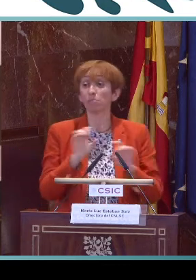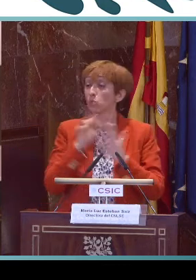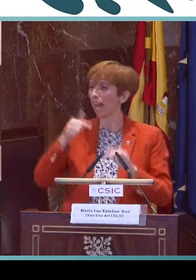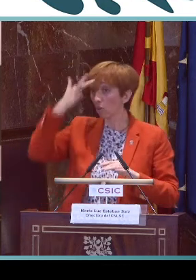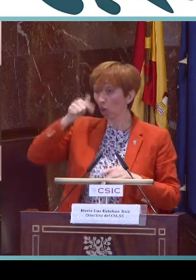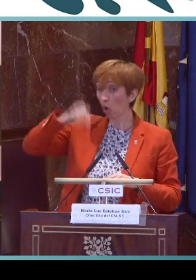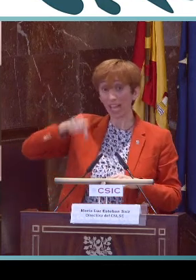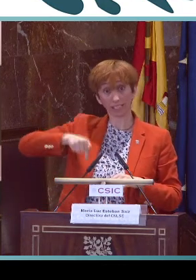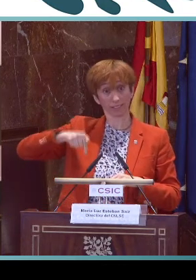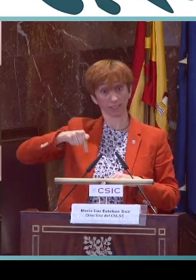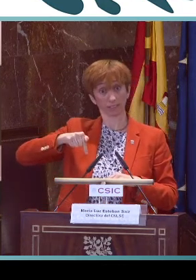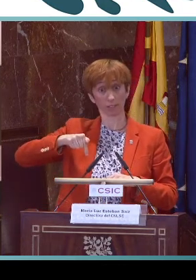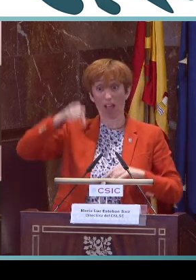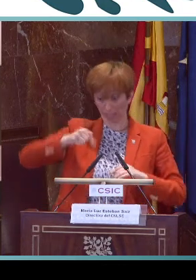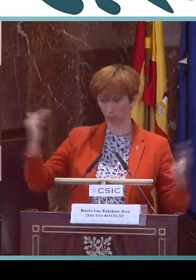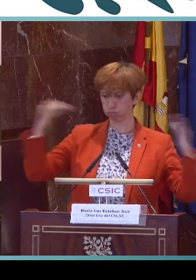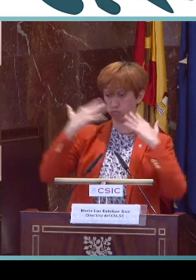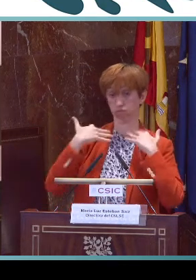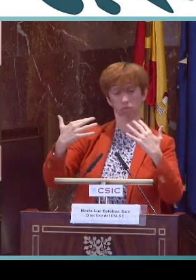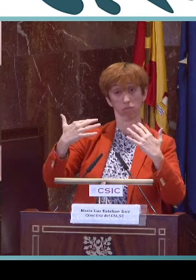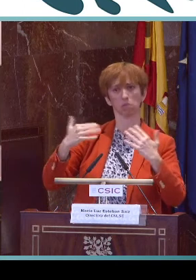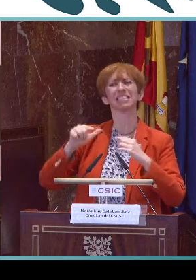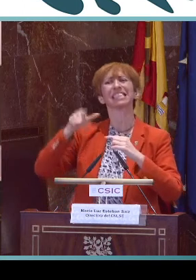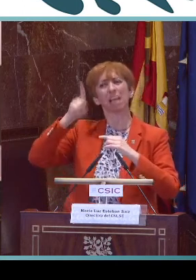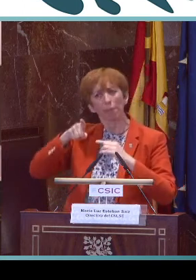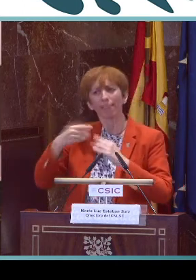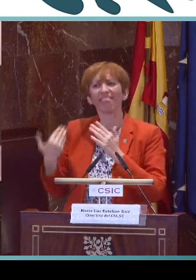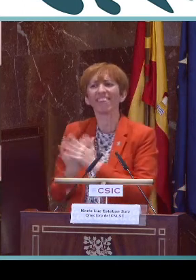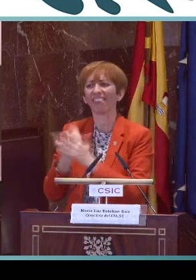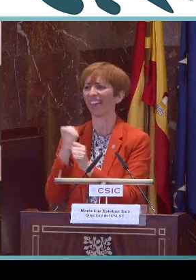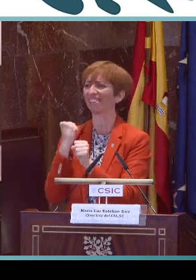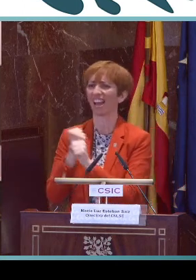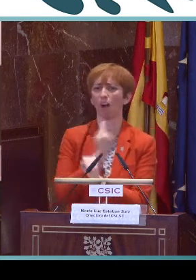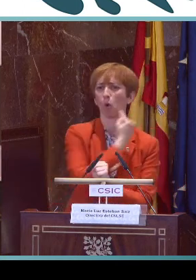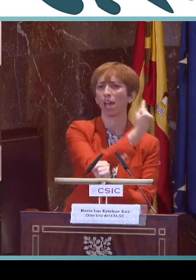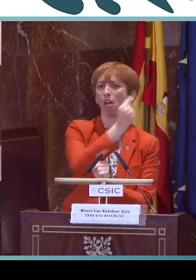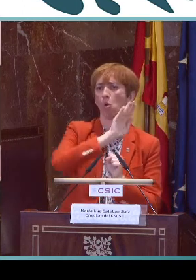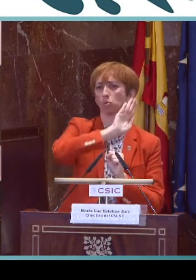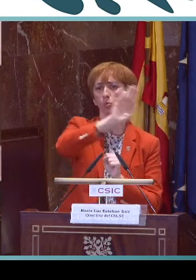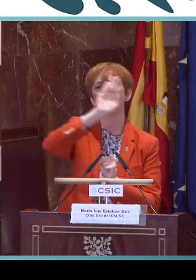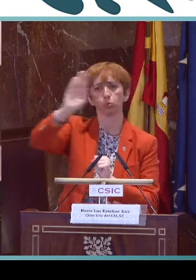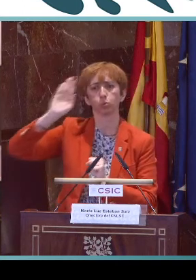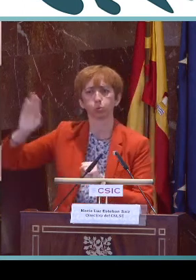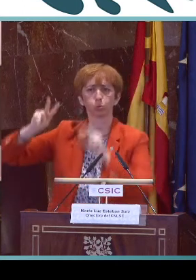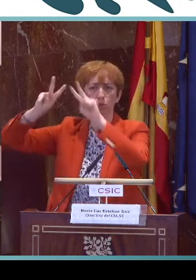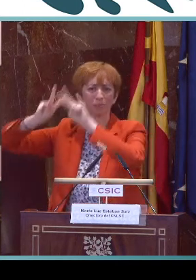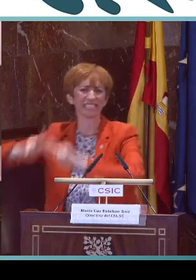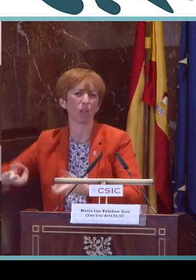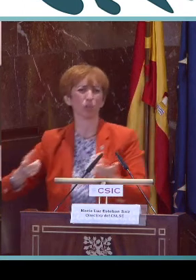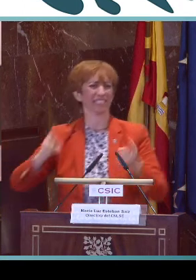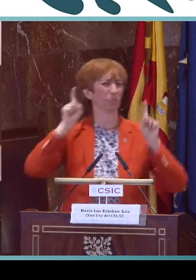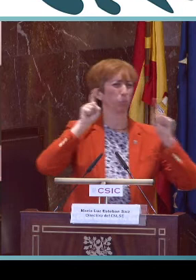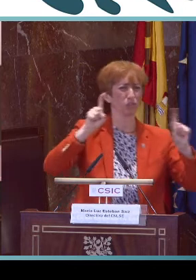del mundo. Tenemos muy claro que hoy aquí en este espacio en este congreso también en nuestro día a día en el trabajo que